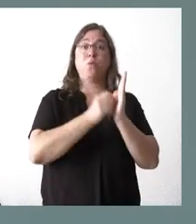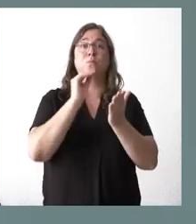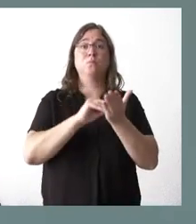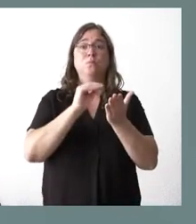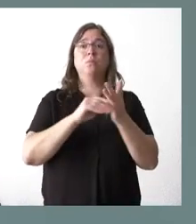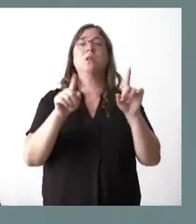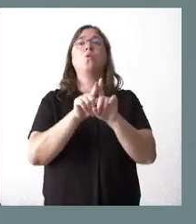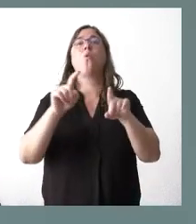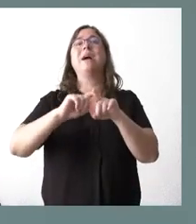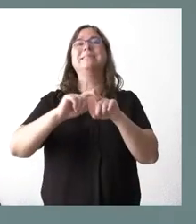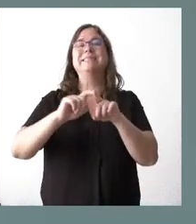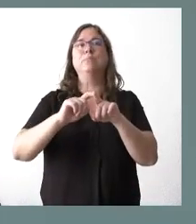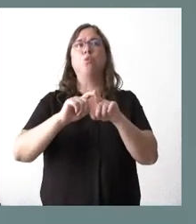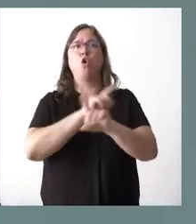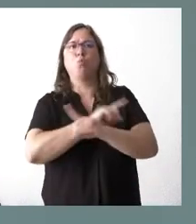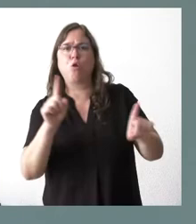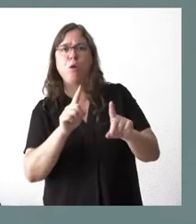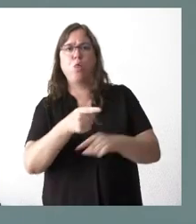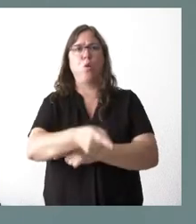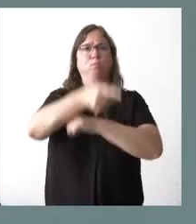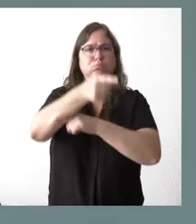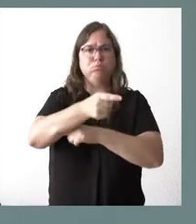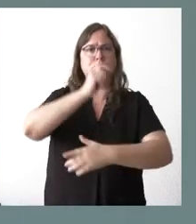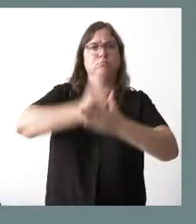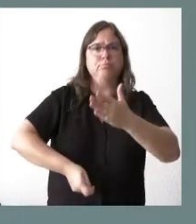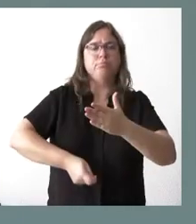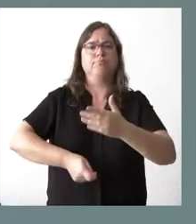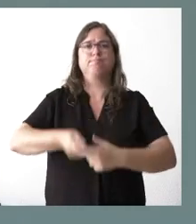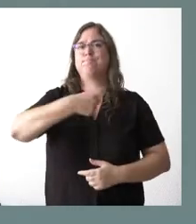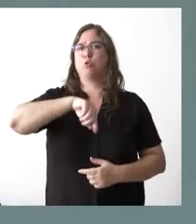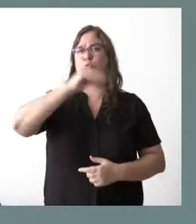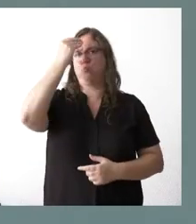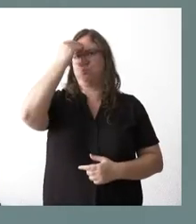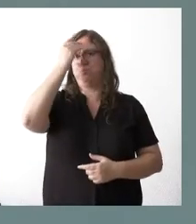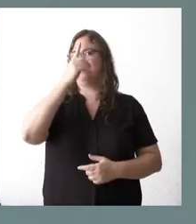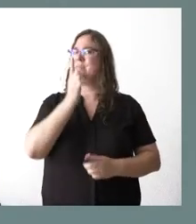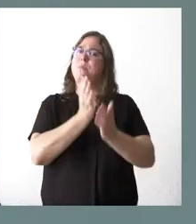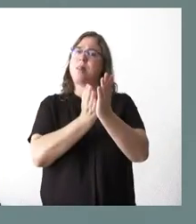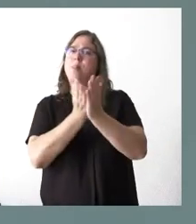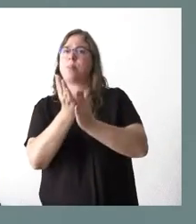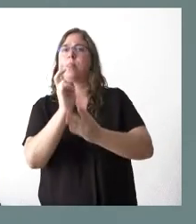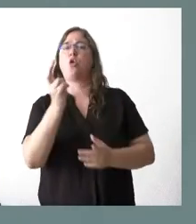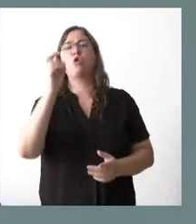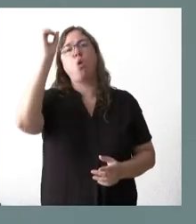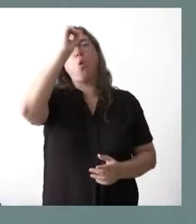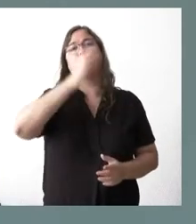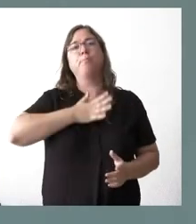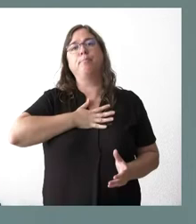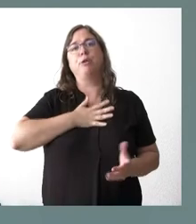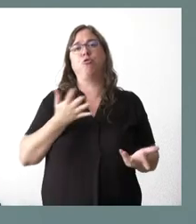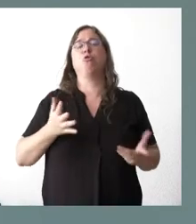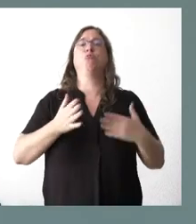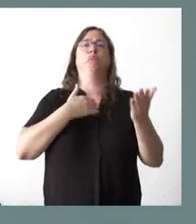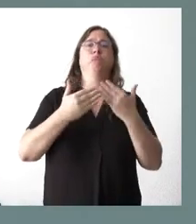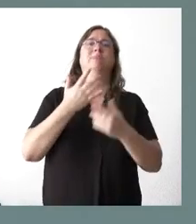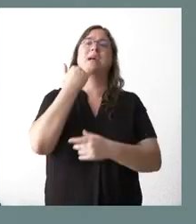carácter impositivo, prohibitivo, imperativo y sancionador, que nosotros pensamos que tienen que irse por otra vía desde el punto de vista de la actuación en materia de la energía